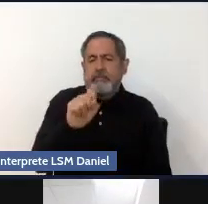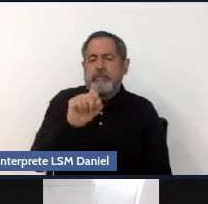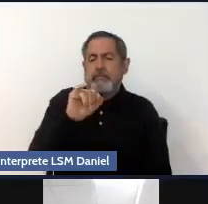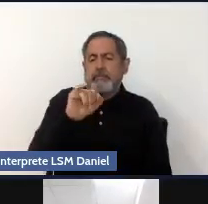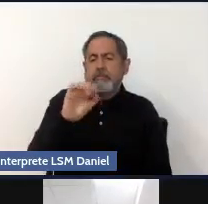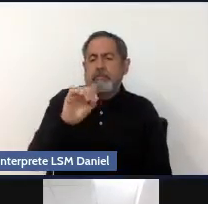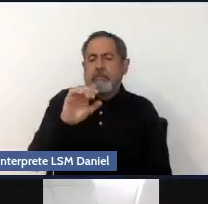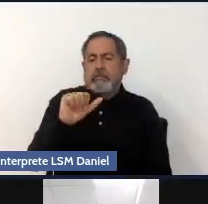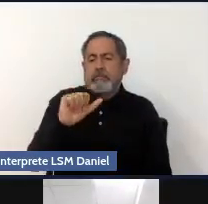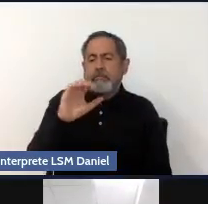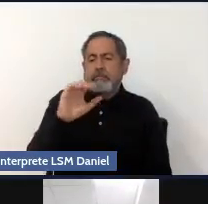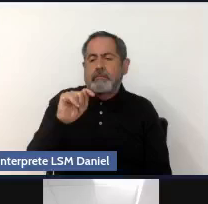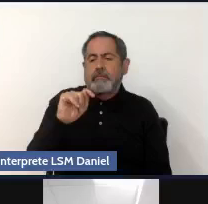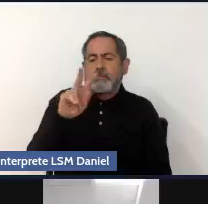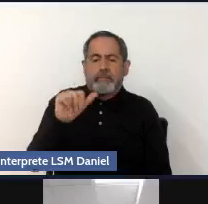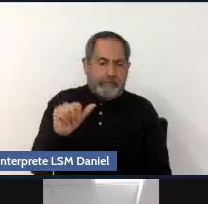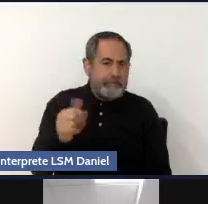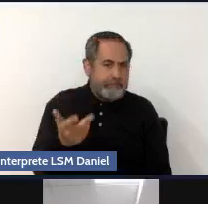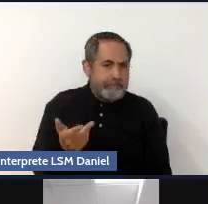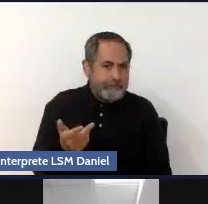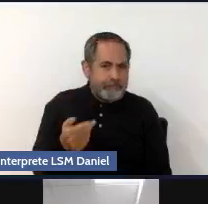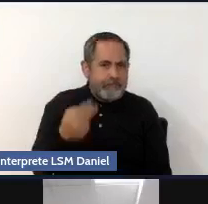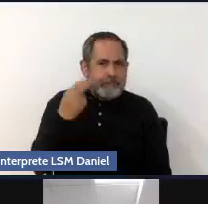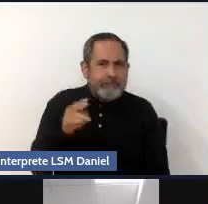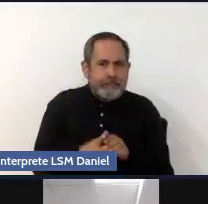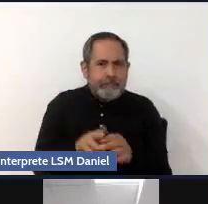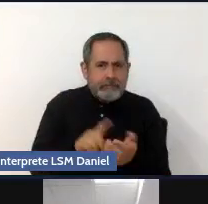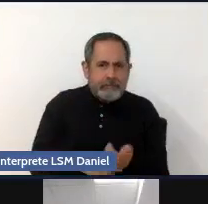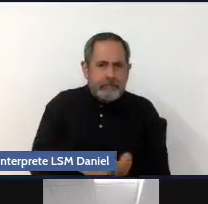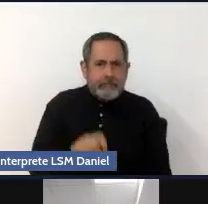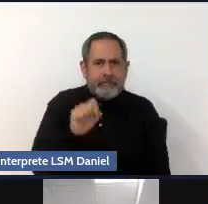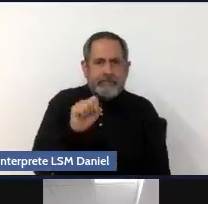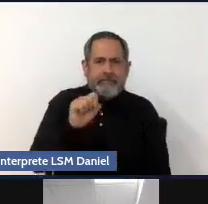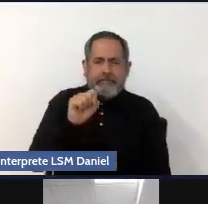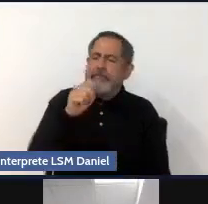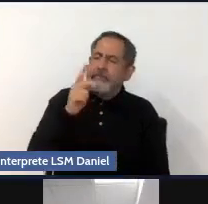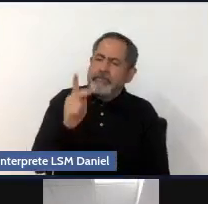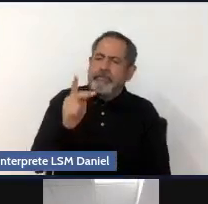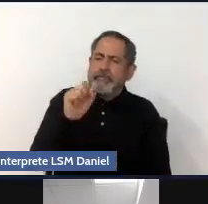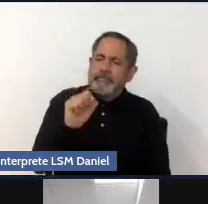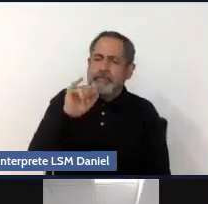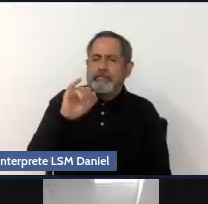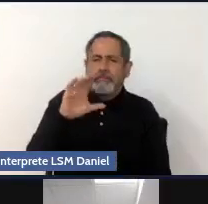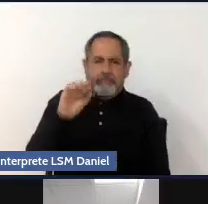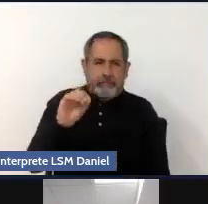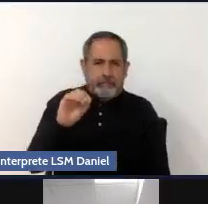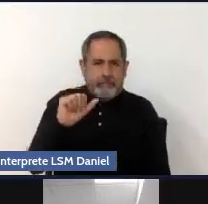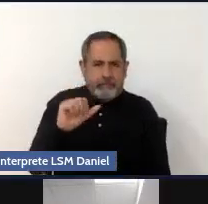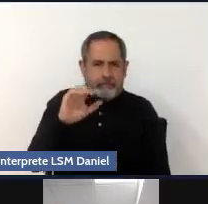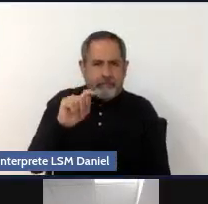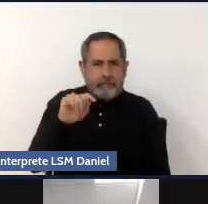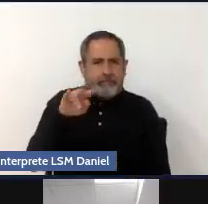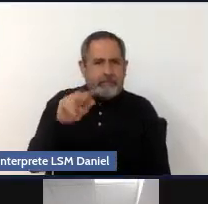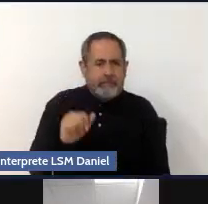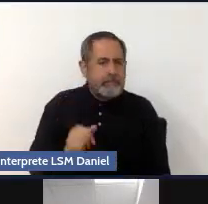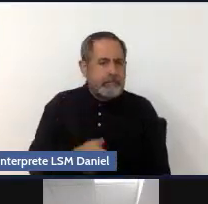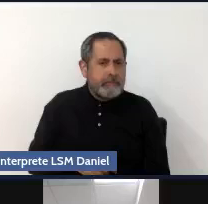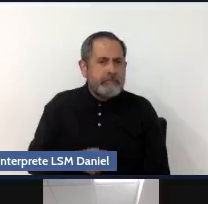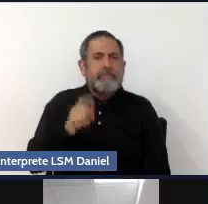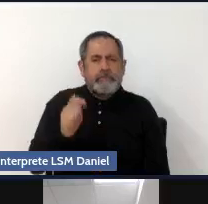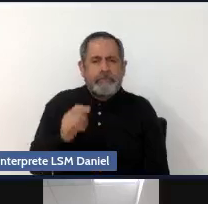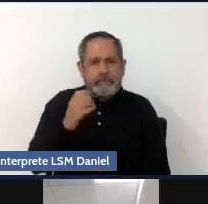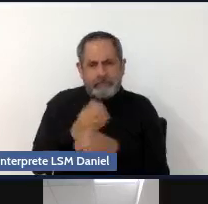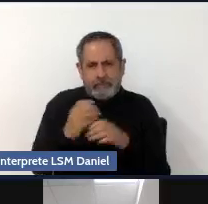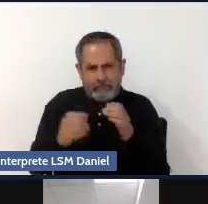Entonces, ¿qué son las sustancias psicoactivas? Pues, bueno, son cualquier tipo de compuesto,